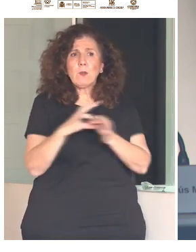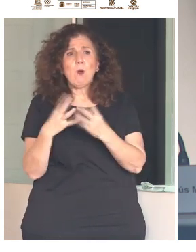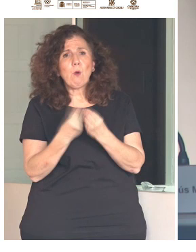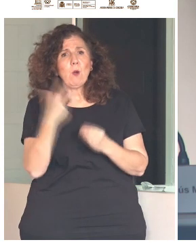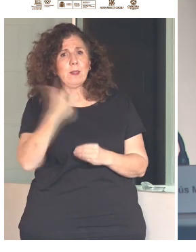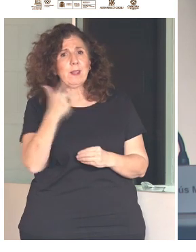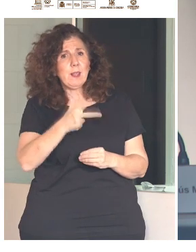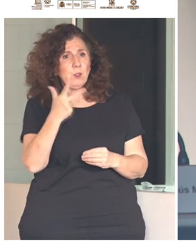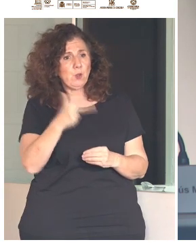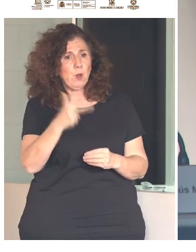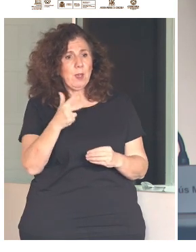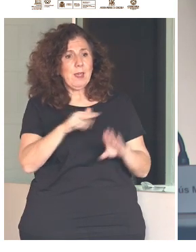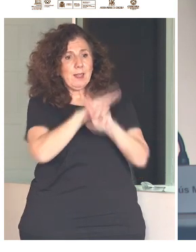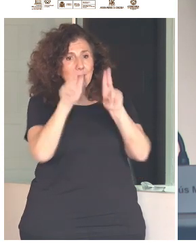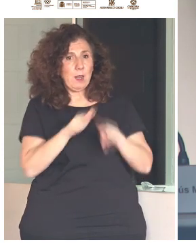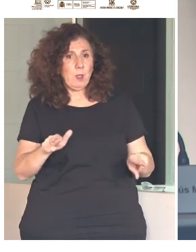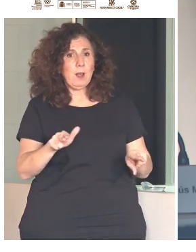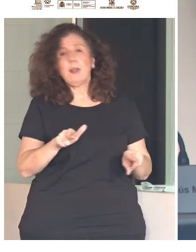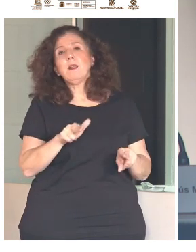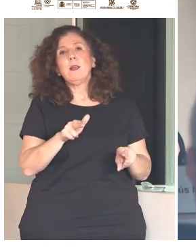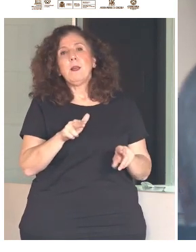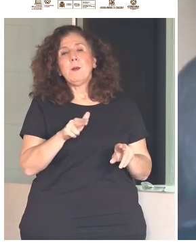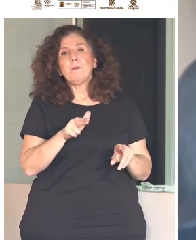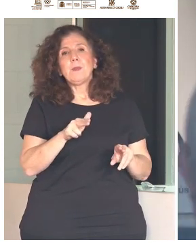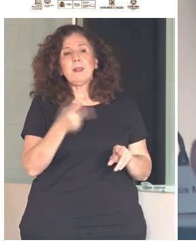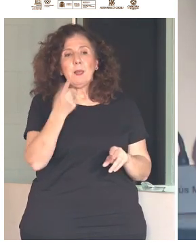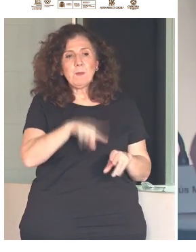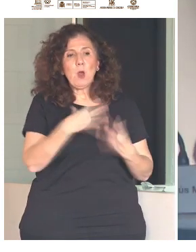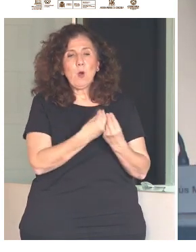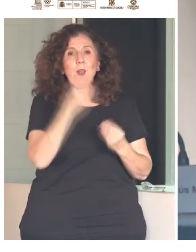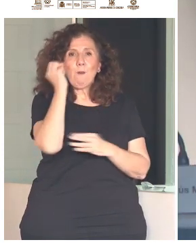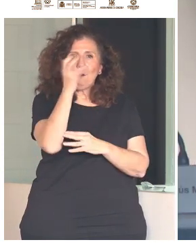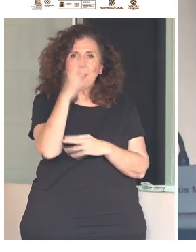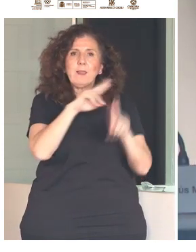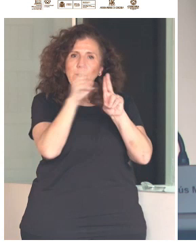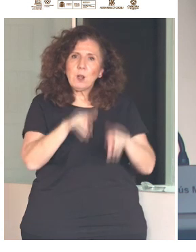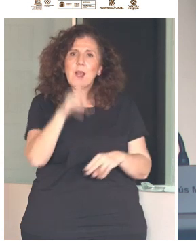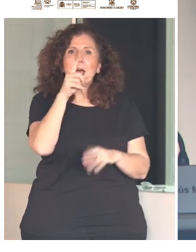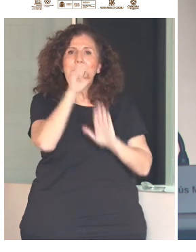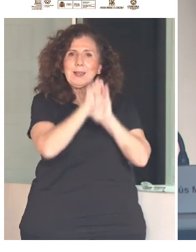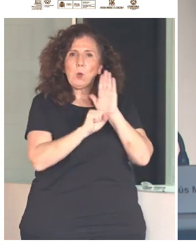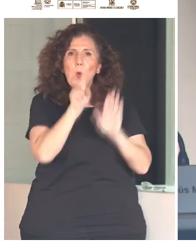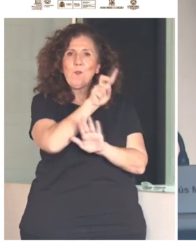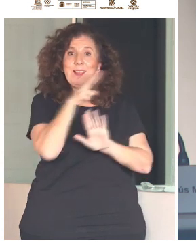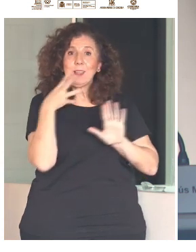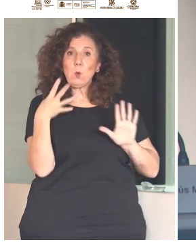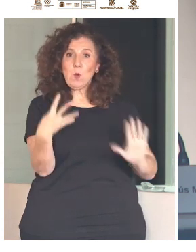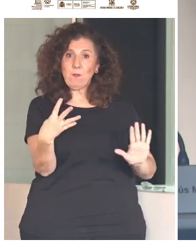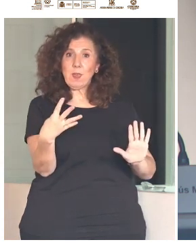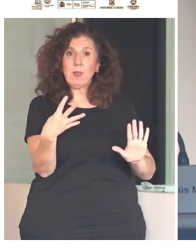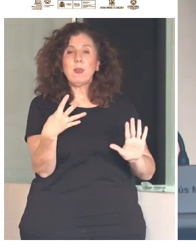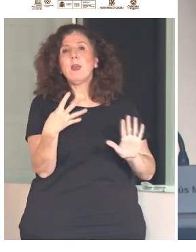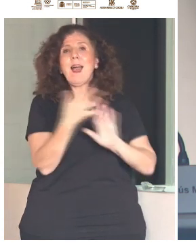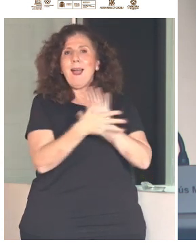y en la propia Declaración Universal, en este caso, en su artículo 29, habla de la